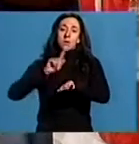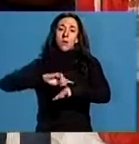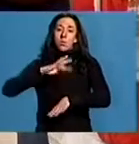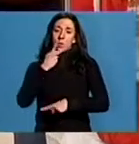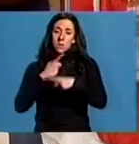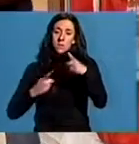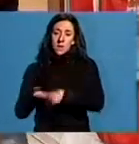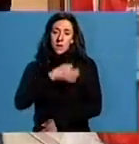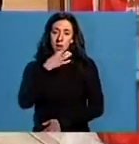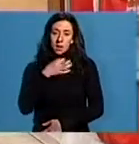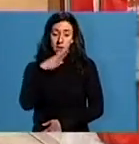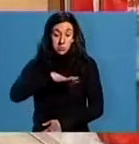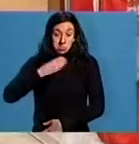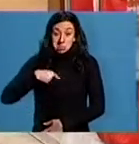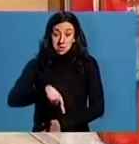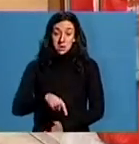media da tarde no mesmo lugar.